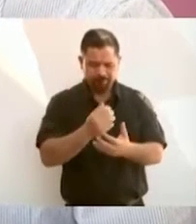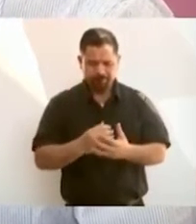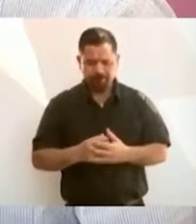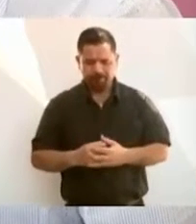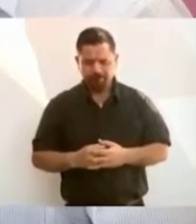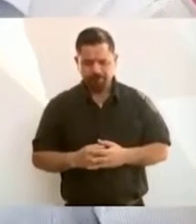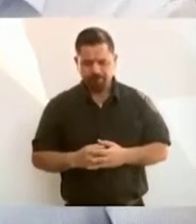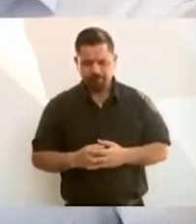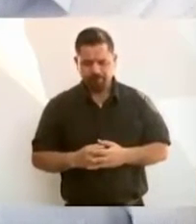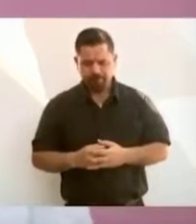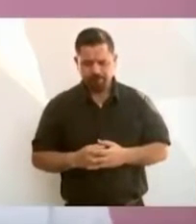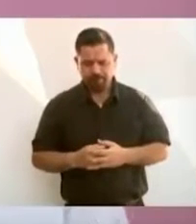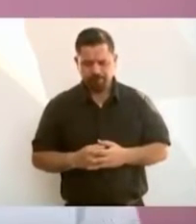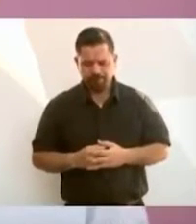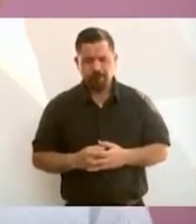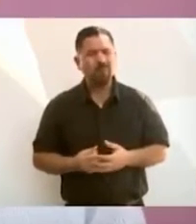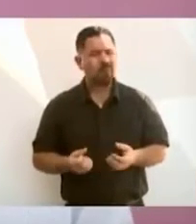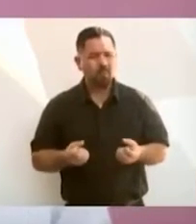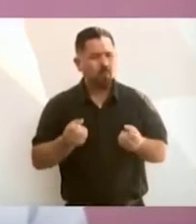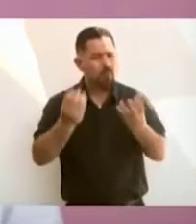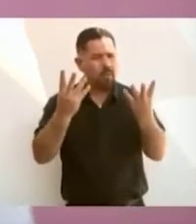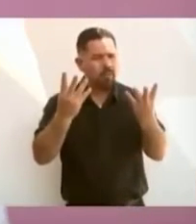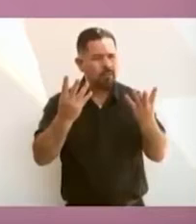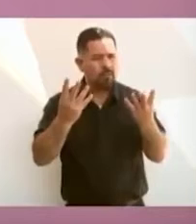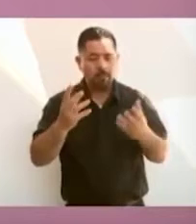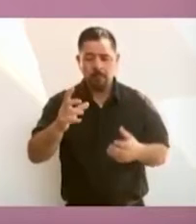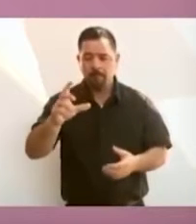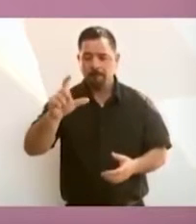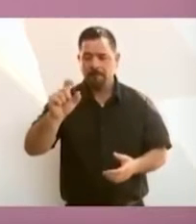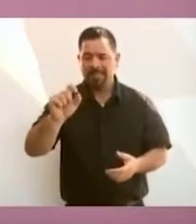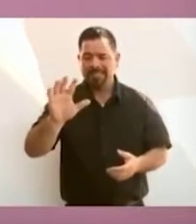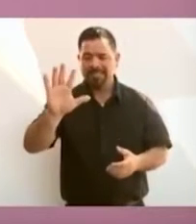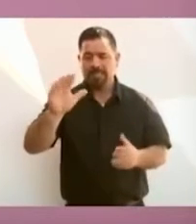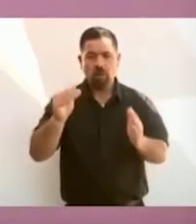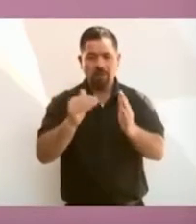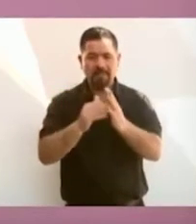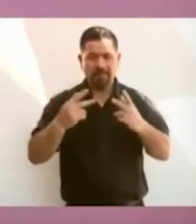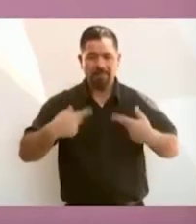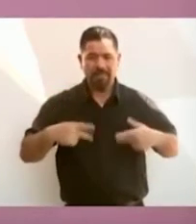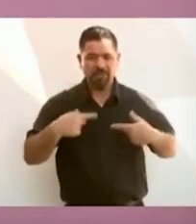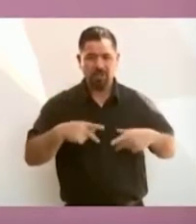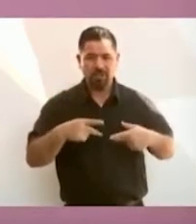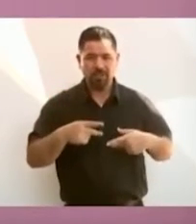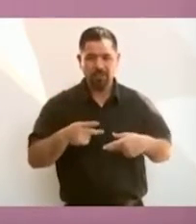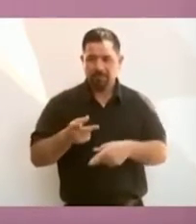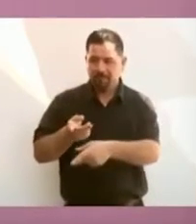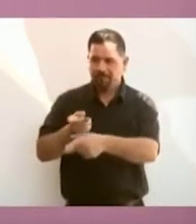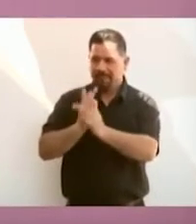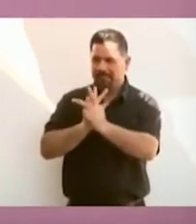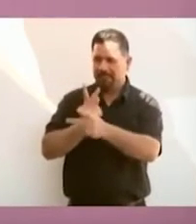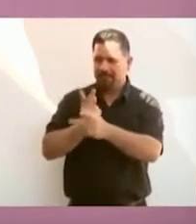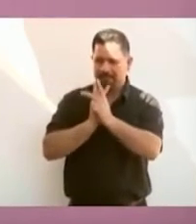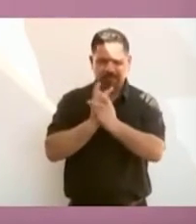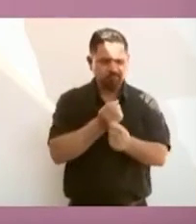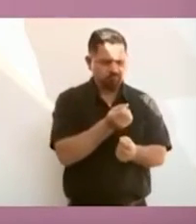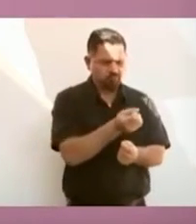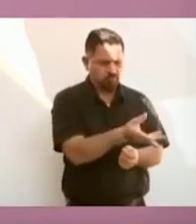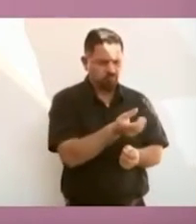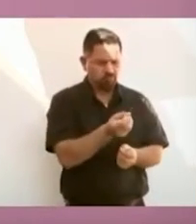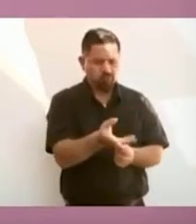25 mil créditos para pequeñas empresas